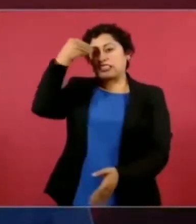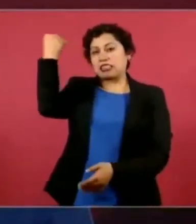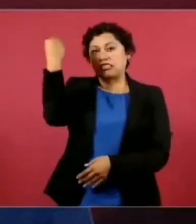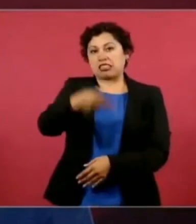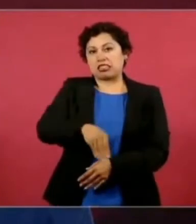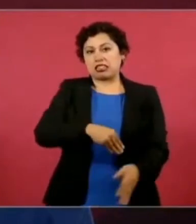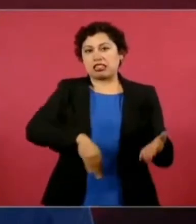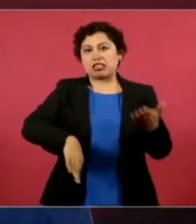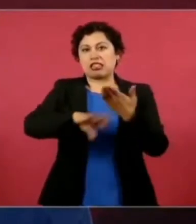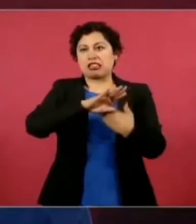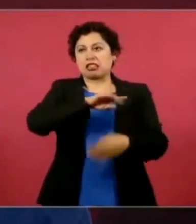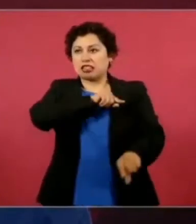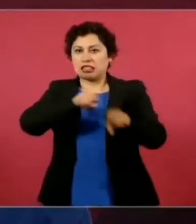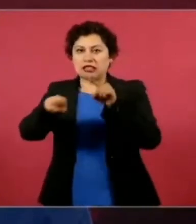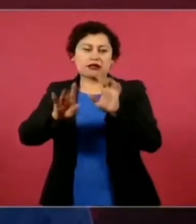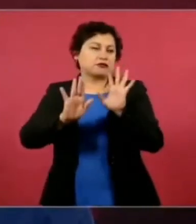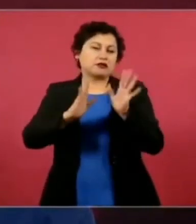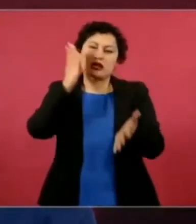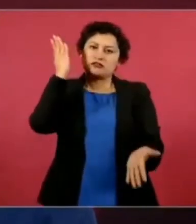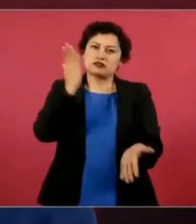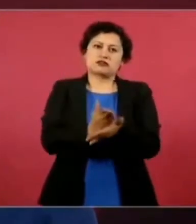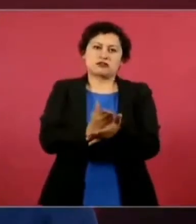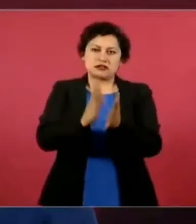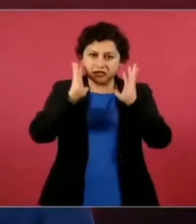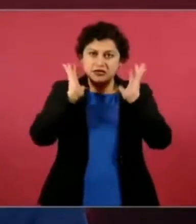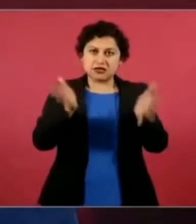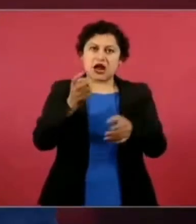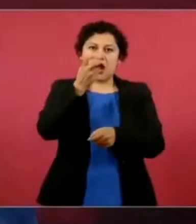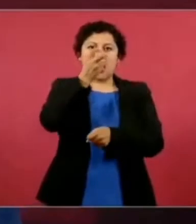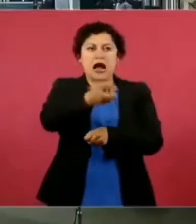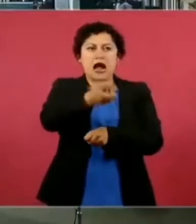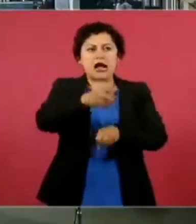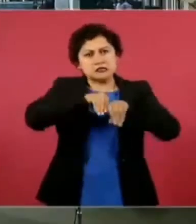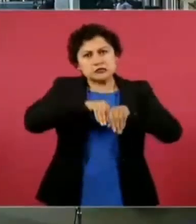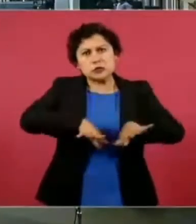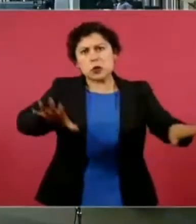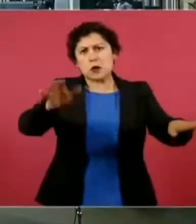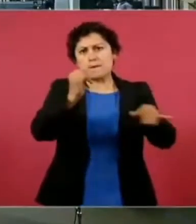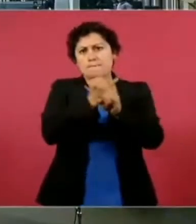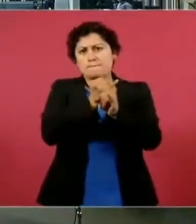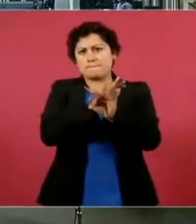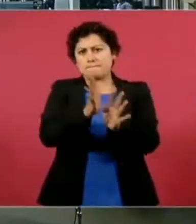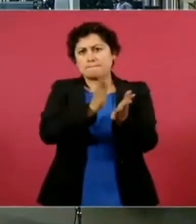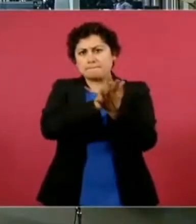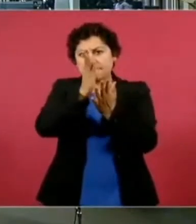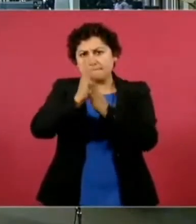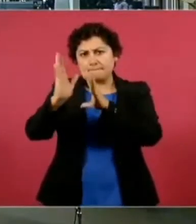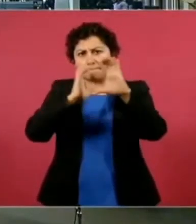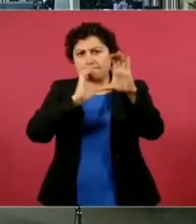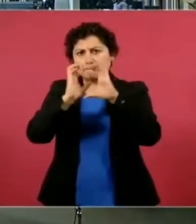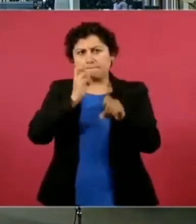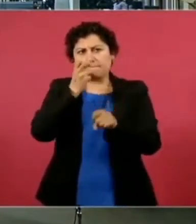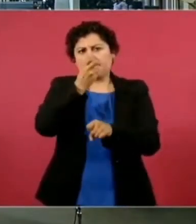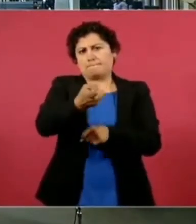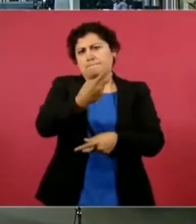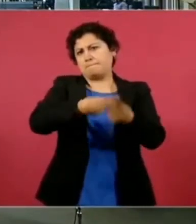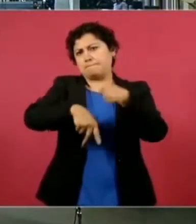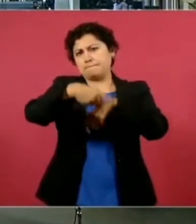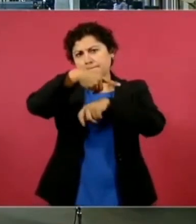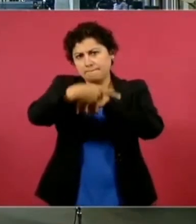que le ha hecho mucho daño, mucho, mucho, mucho daño a nuestro país.